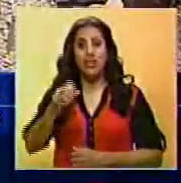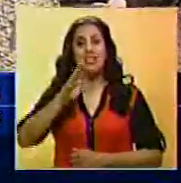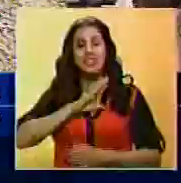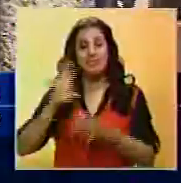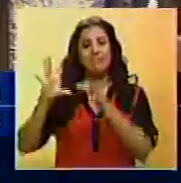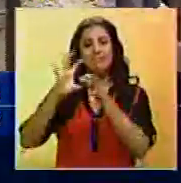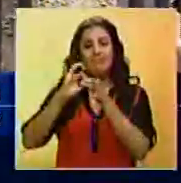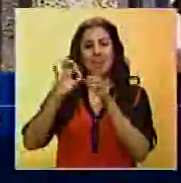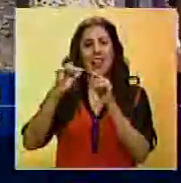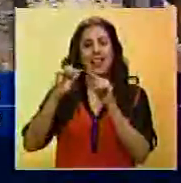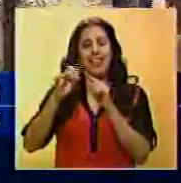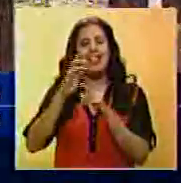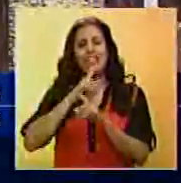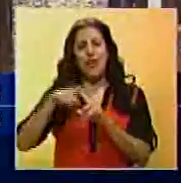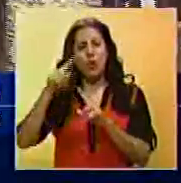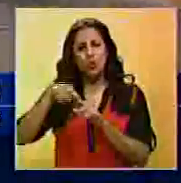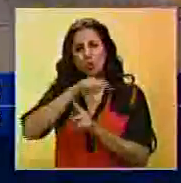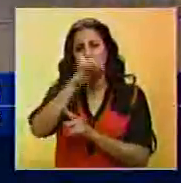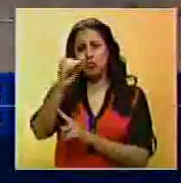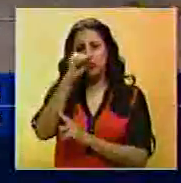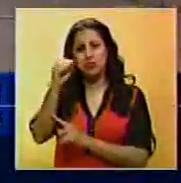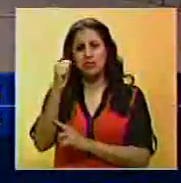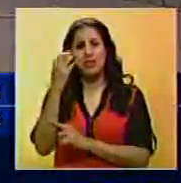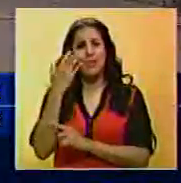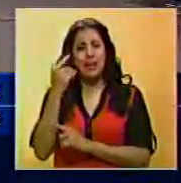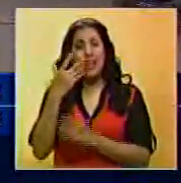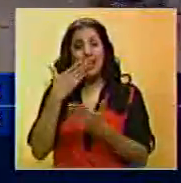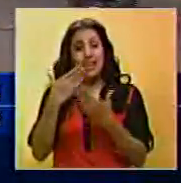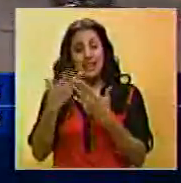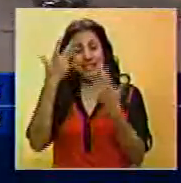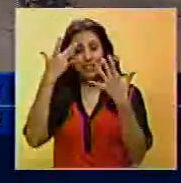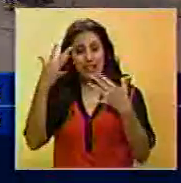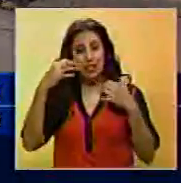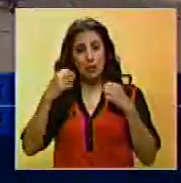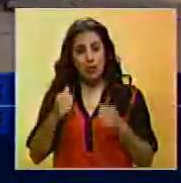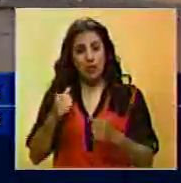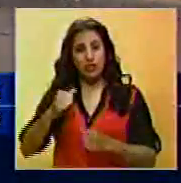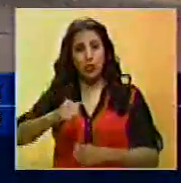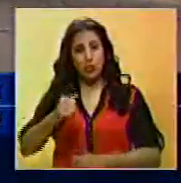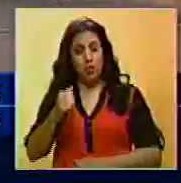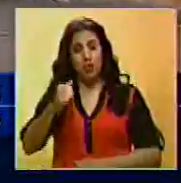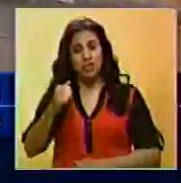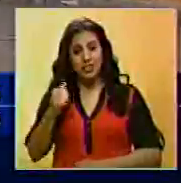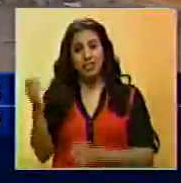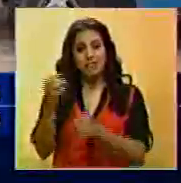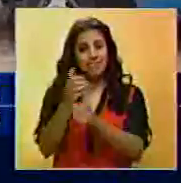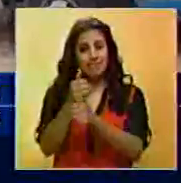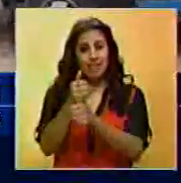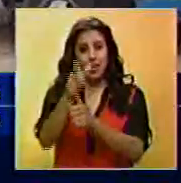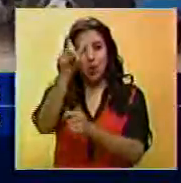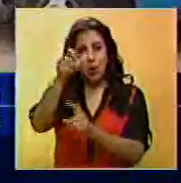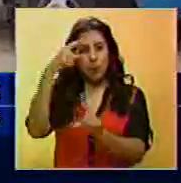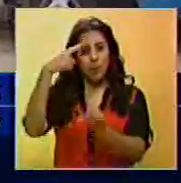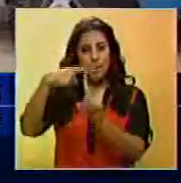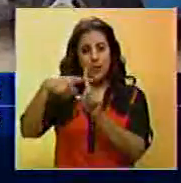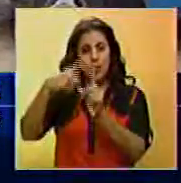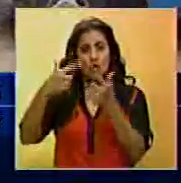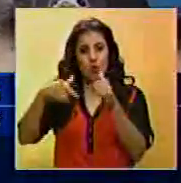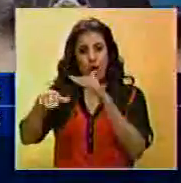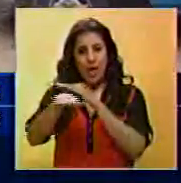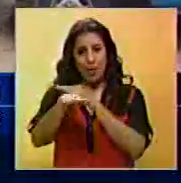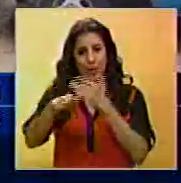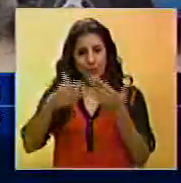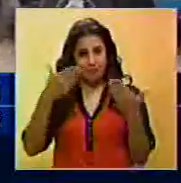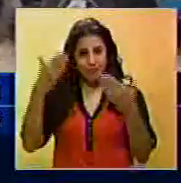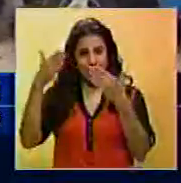tenía vinculación con varios homicidios, y gracias a labores de inteligencia de los investigadores, dieron con su paradero en la planta baja